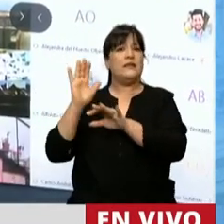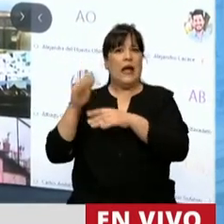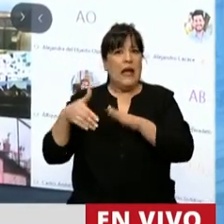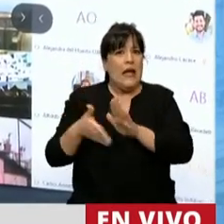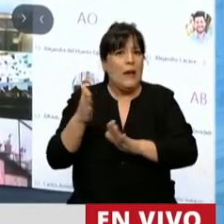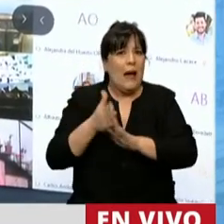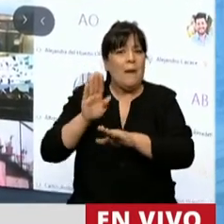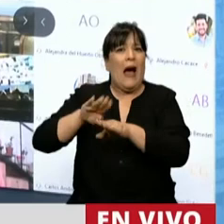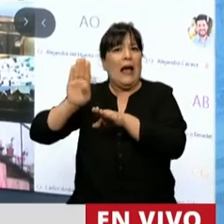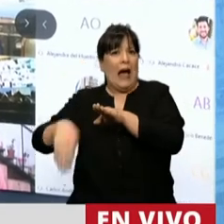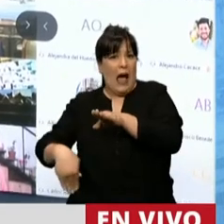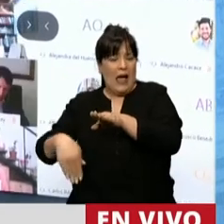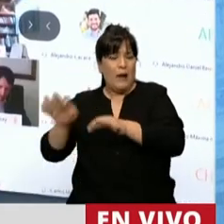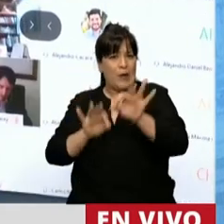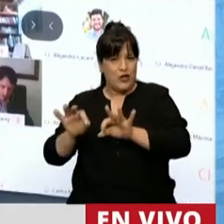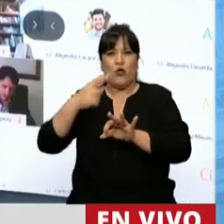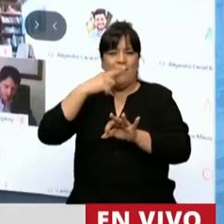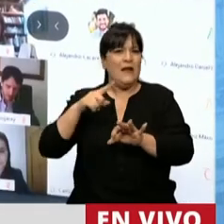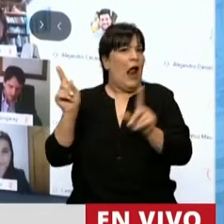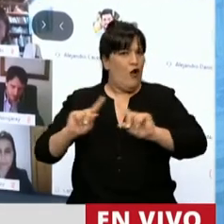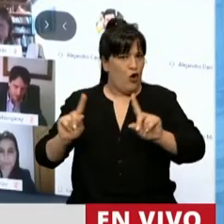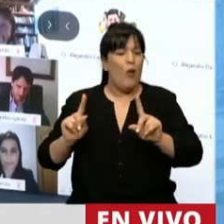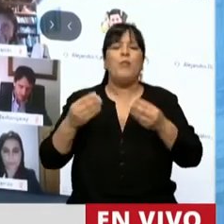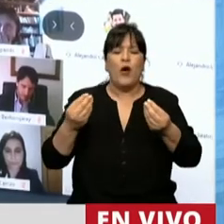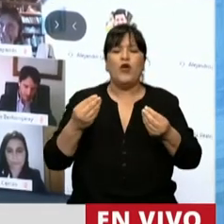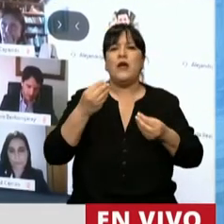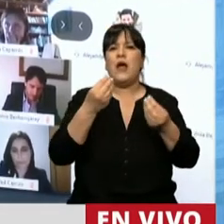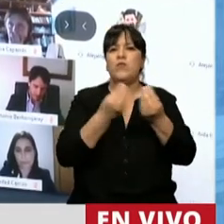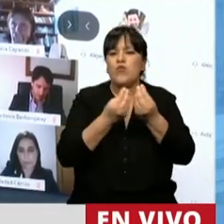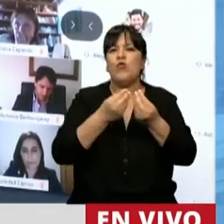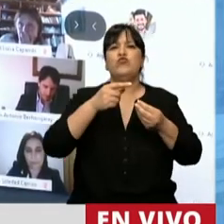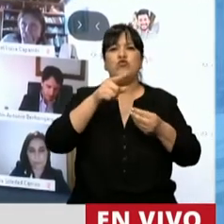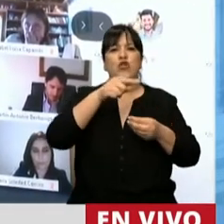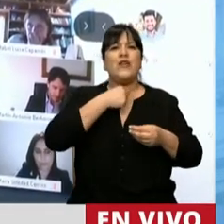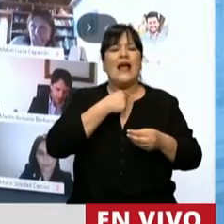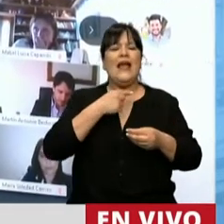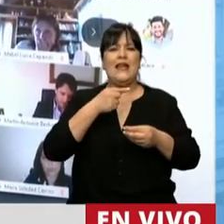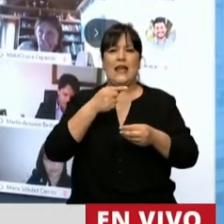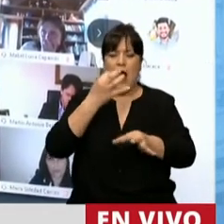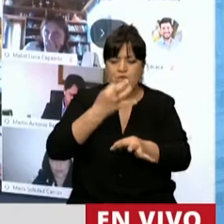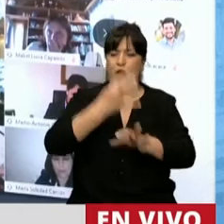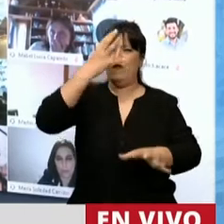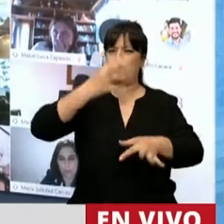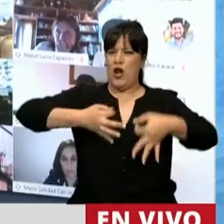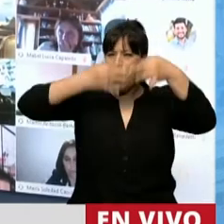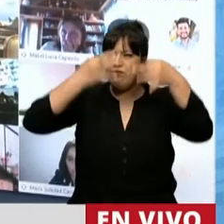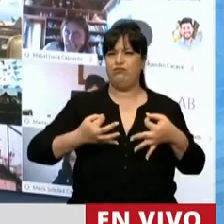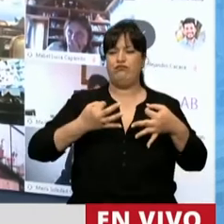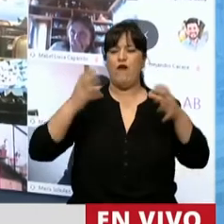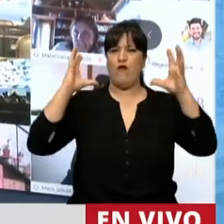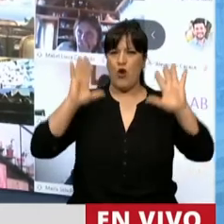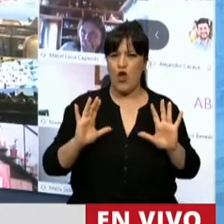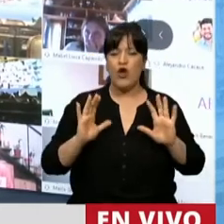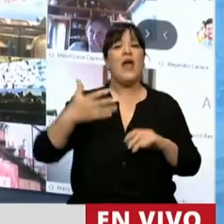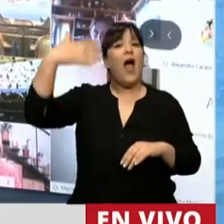que considerar, ya hubo varios intentos de generar la ley de profesionalismo de la fonoaudiología que fueron en distintas